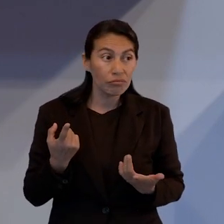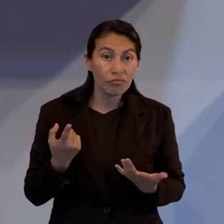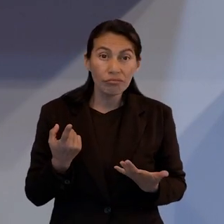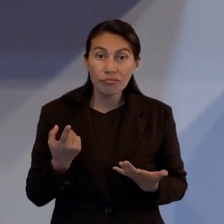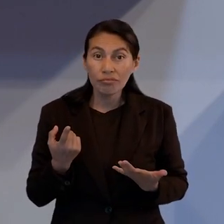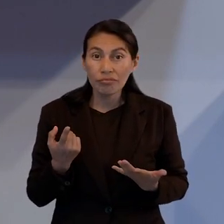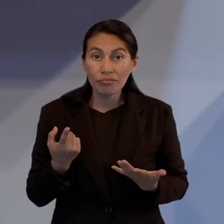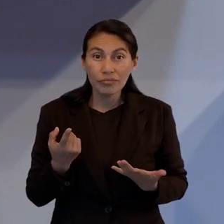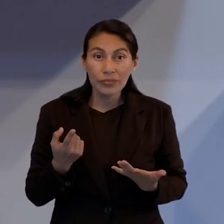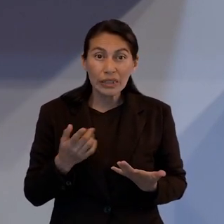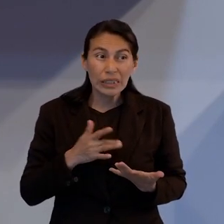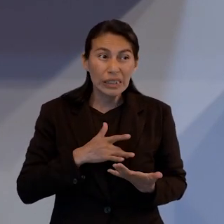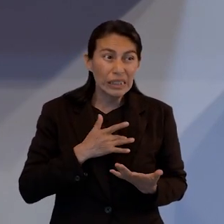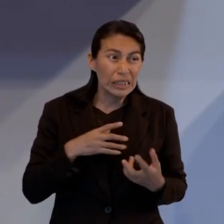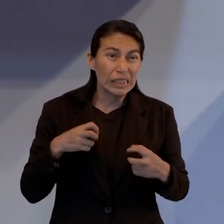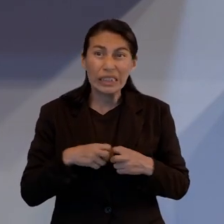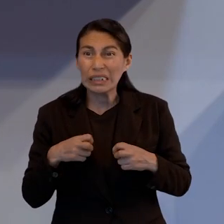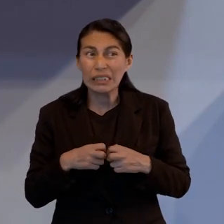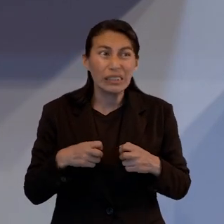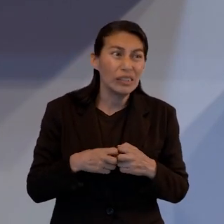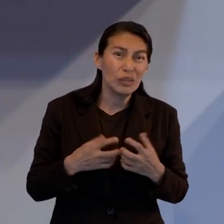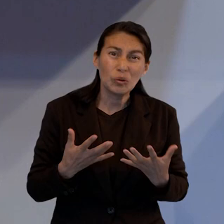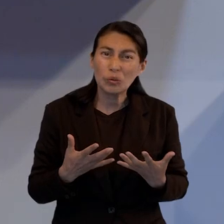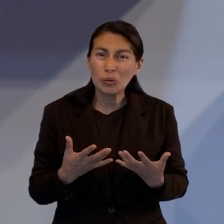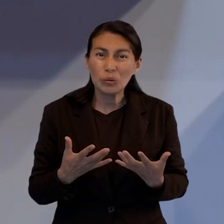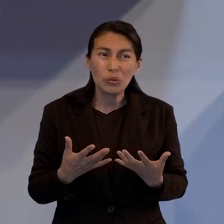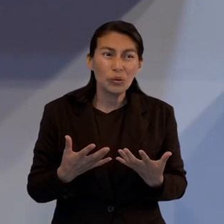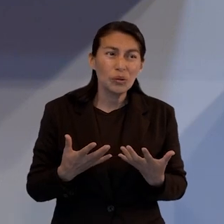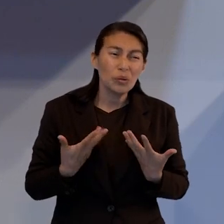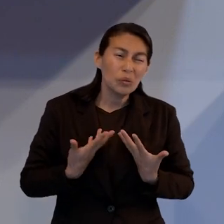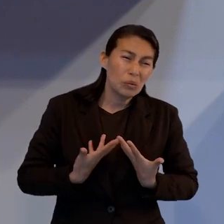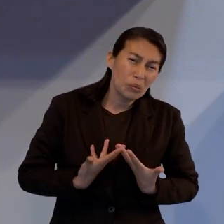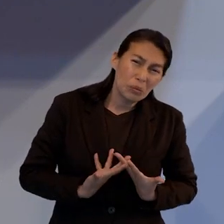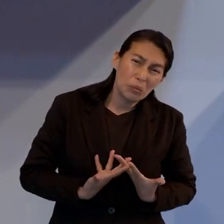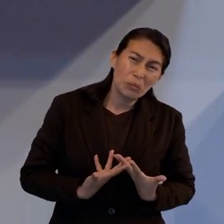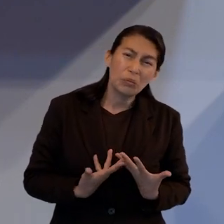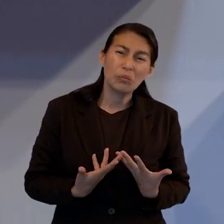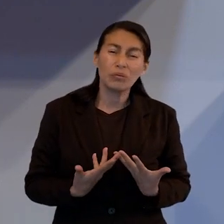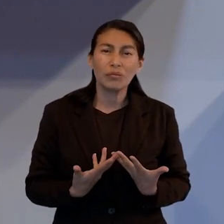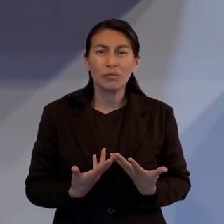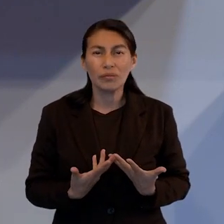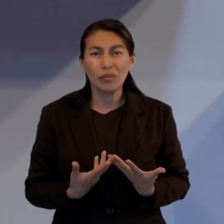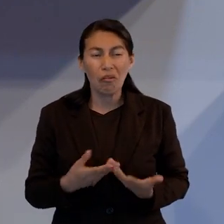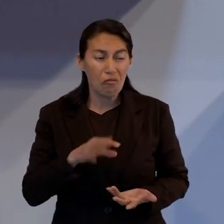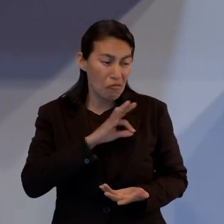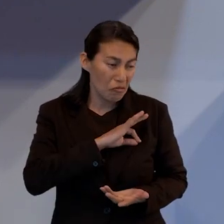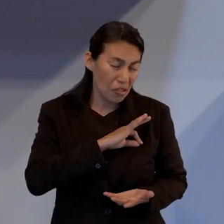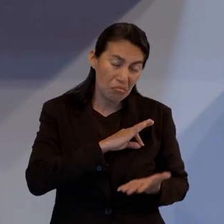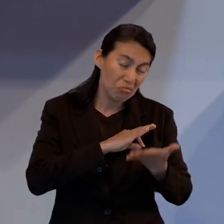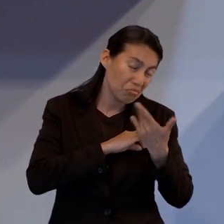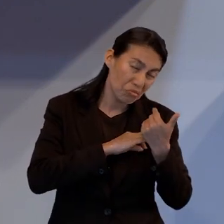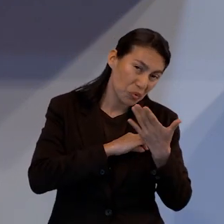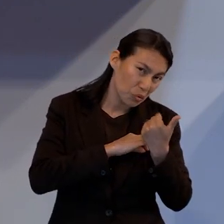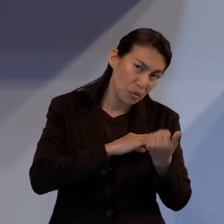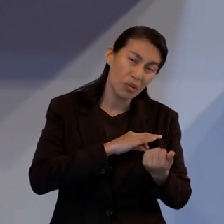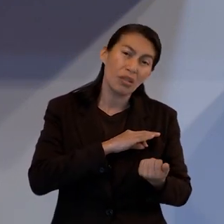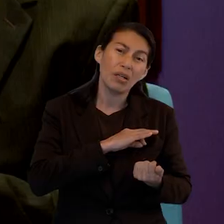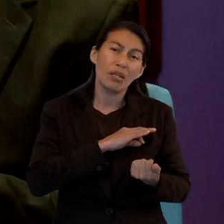desesperado, sin fe,